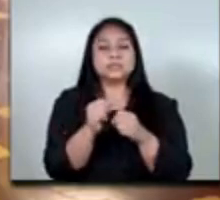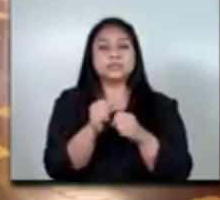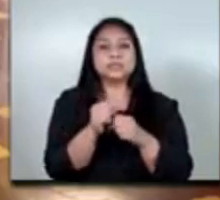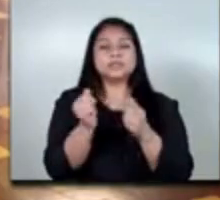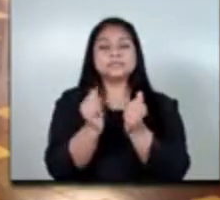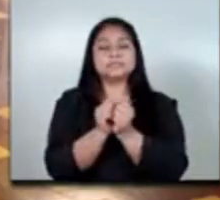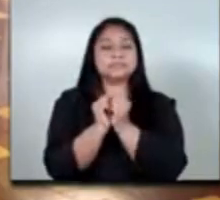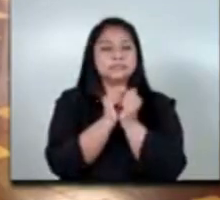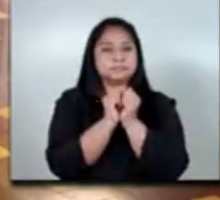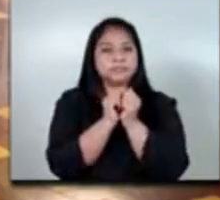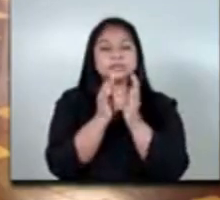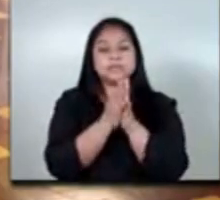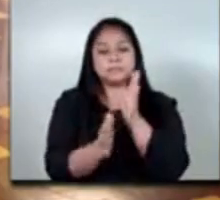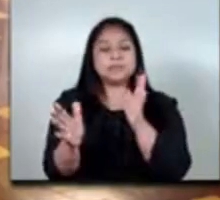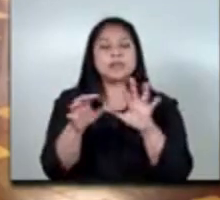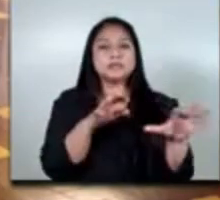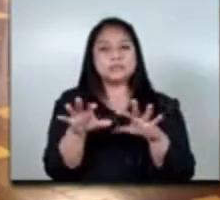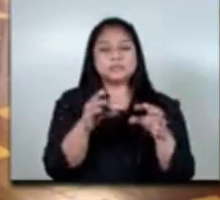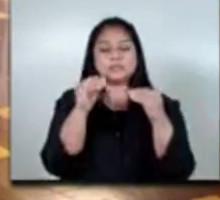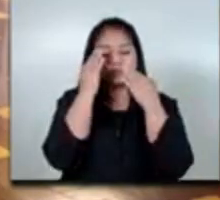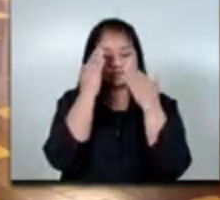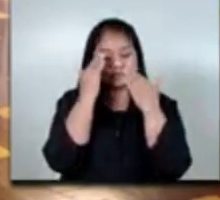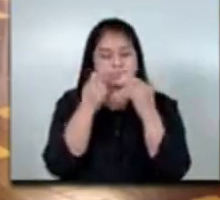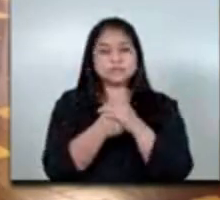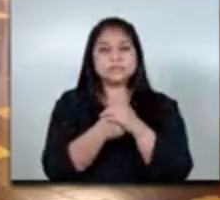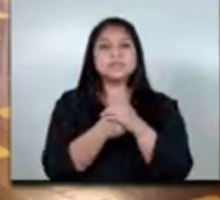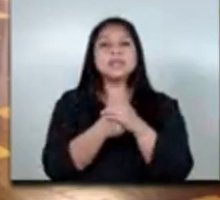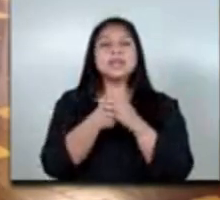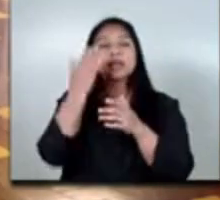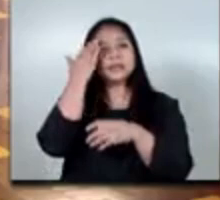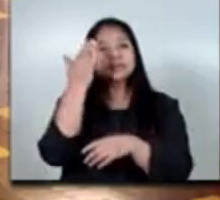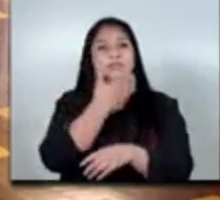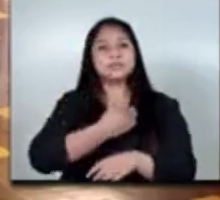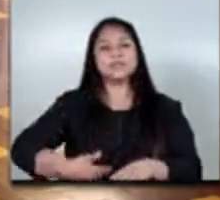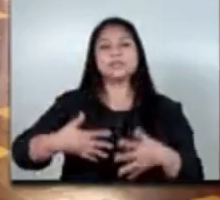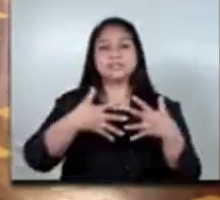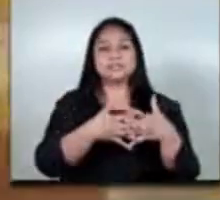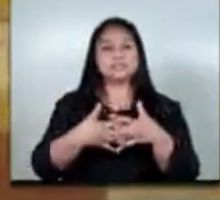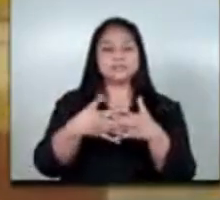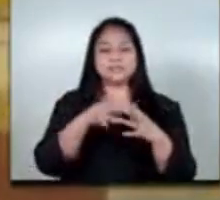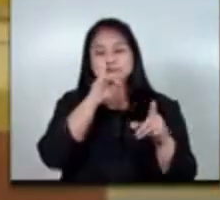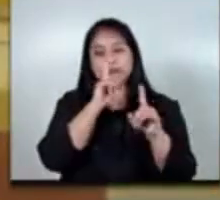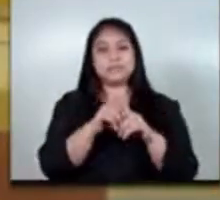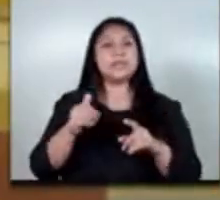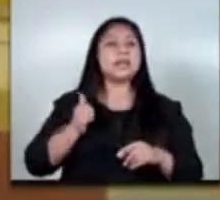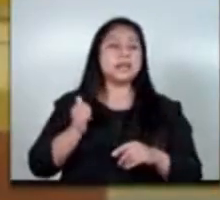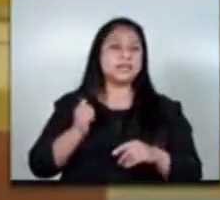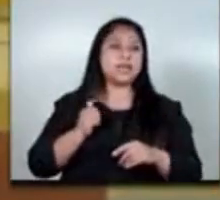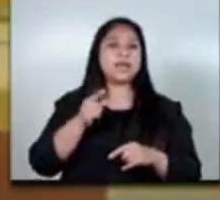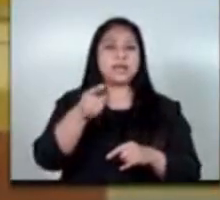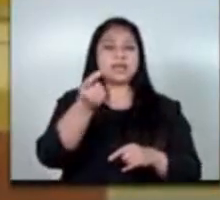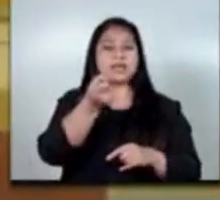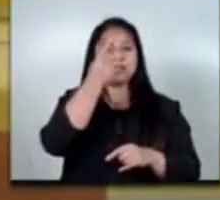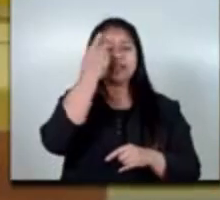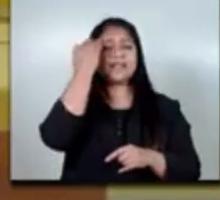acompañamiento del plan de acción muchísimas gracias gracias al gobierno de los Estados Unidos y al gobierno de Canadá que han comprendido